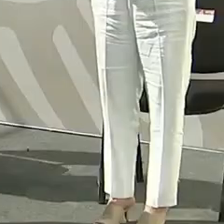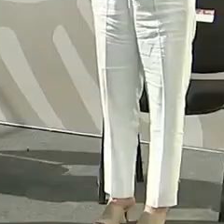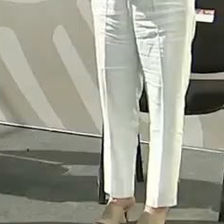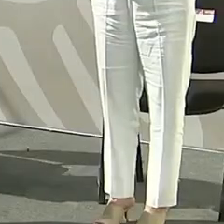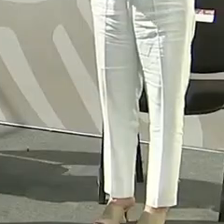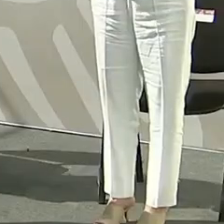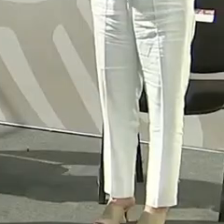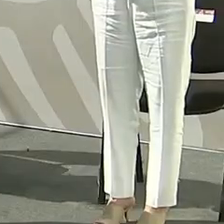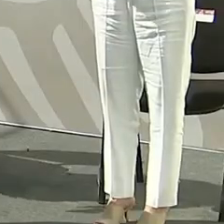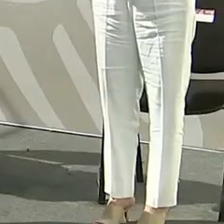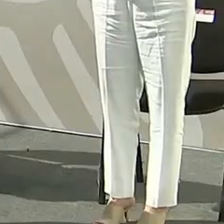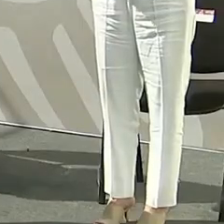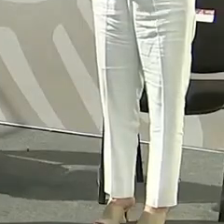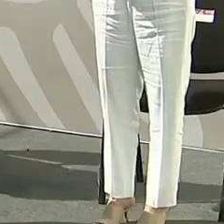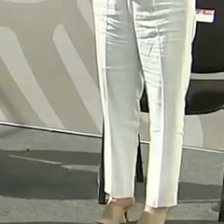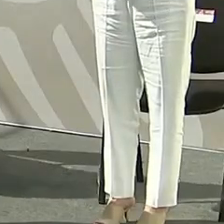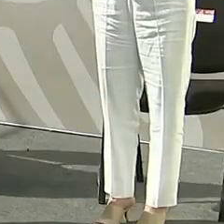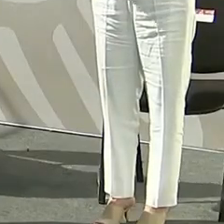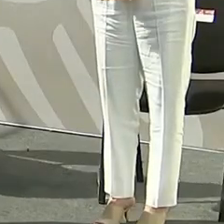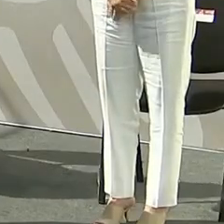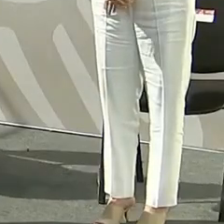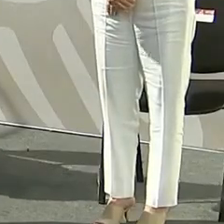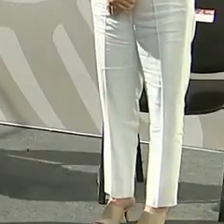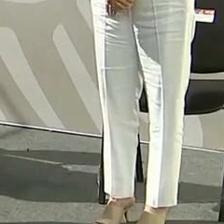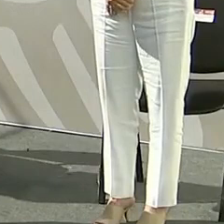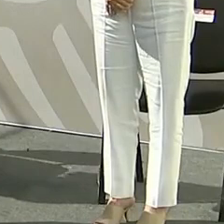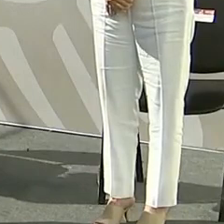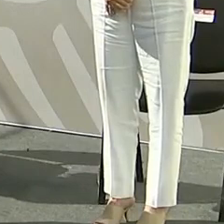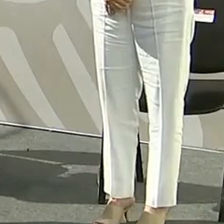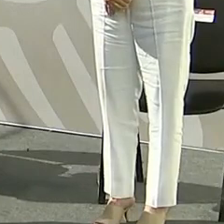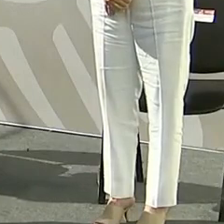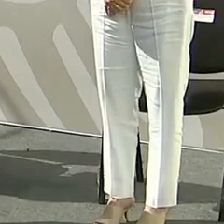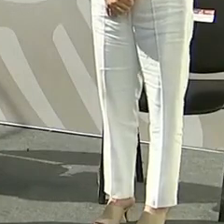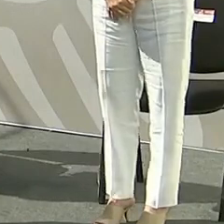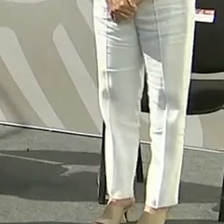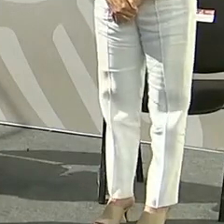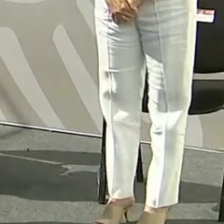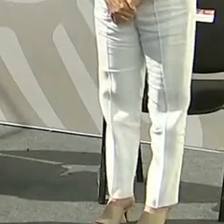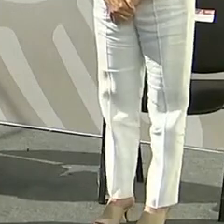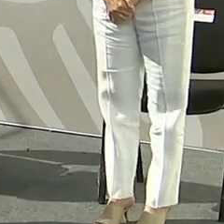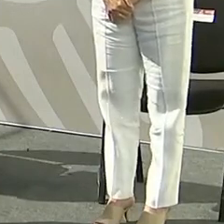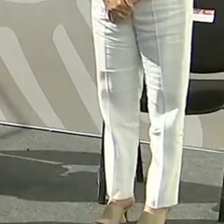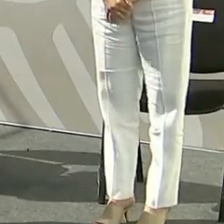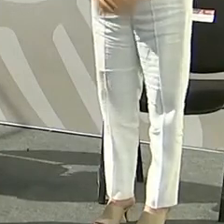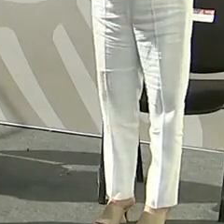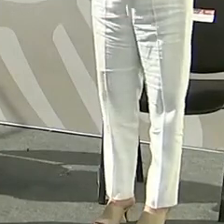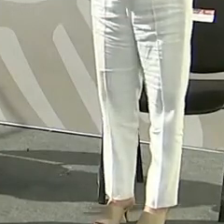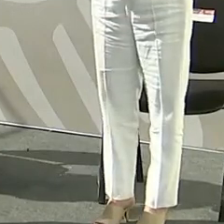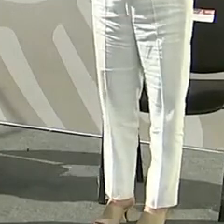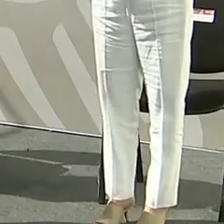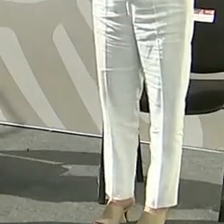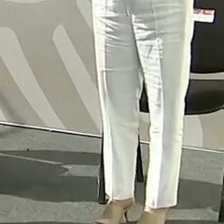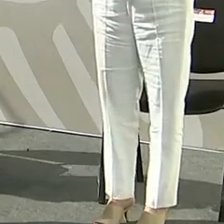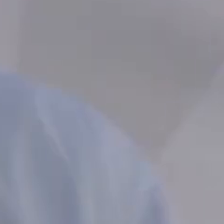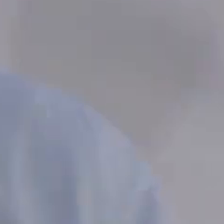El director del Hospital IMSS-Bienestar Temisco, doctor Rolando González Nájera.